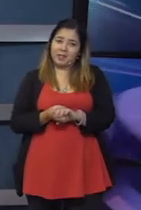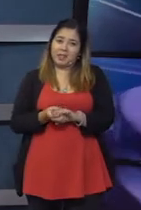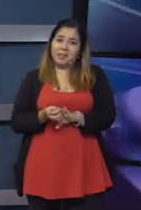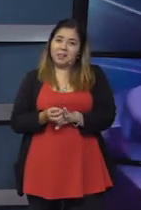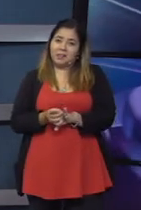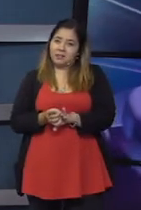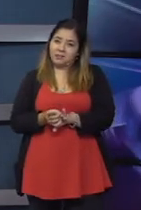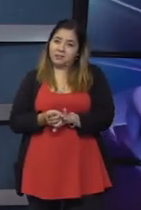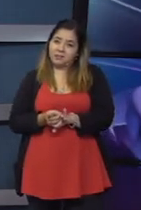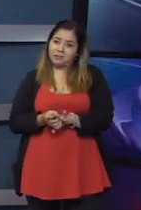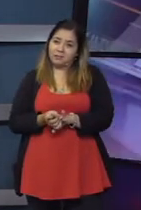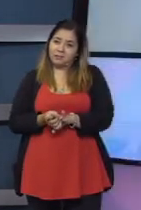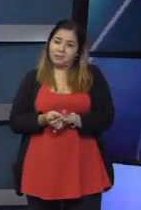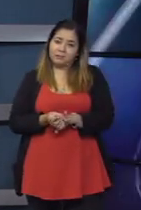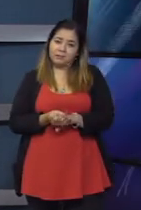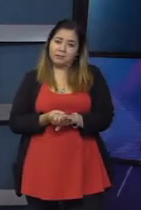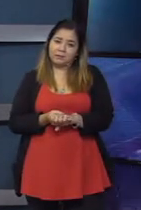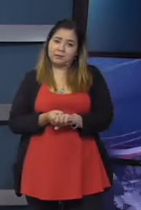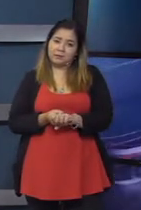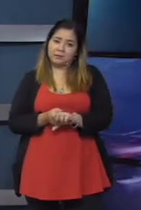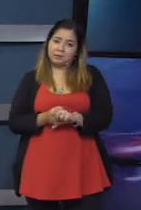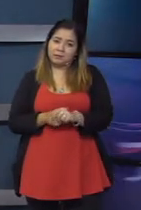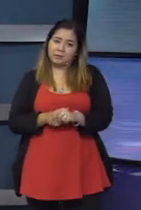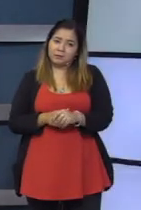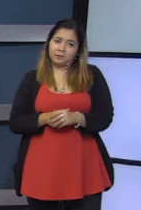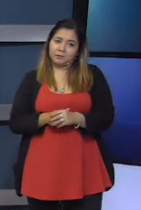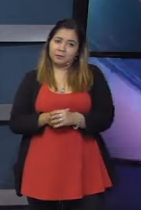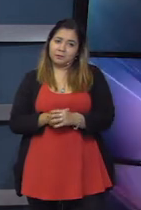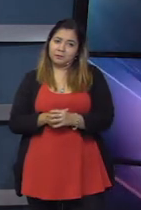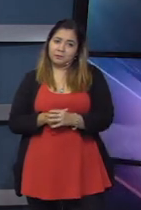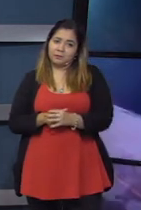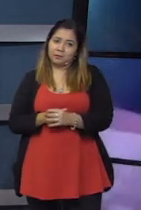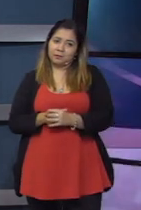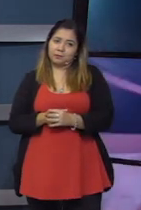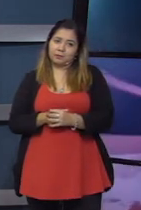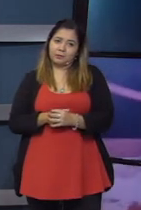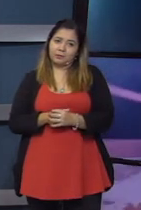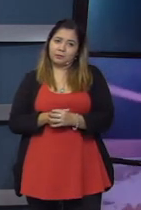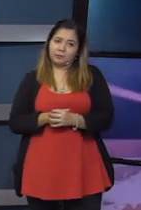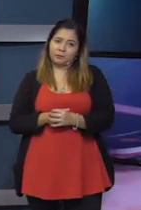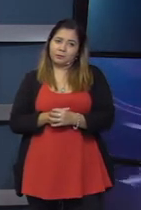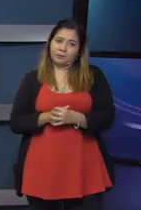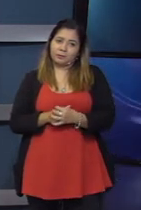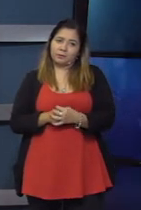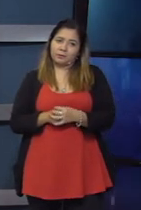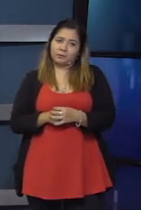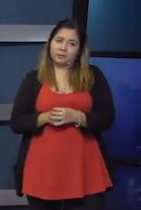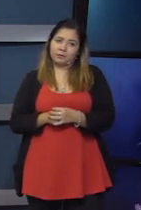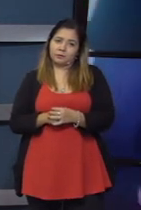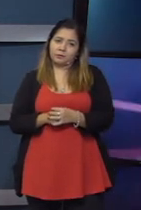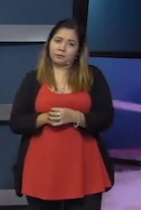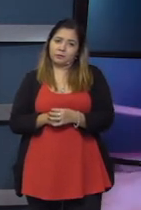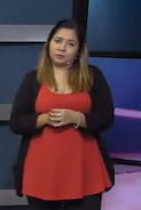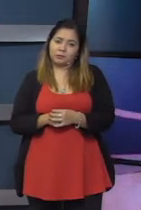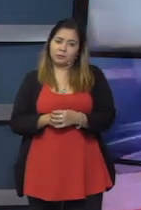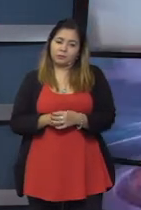letra chica de la ley que crea al ente, porque primero, en la